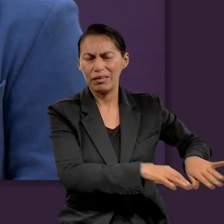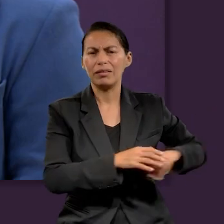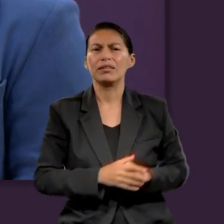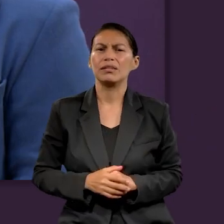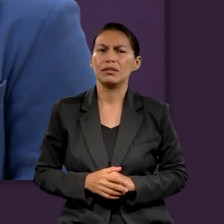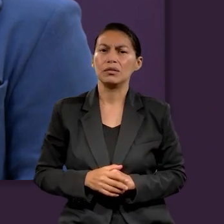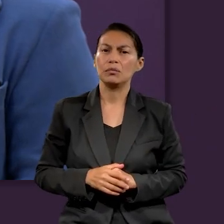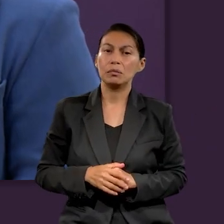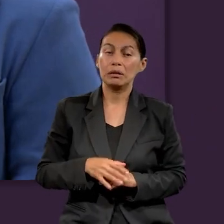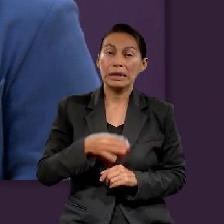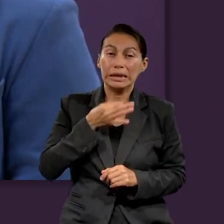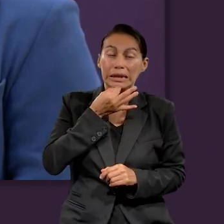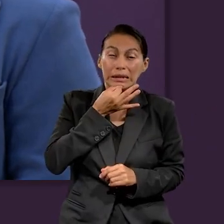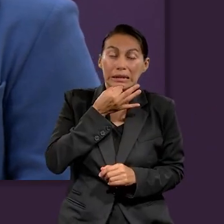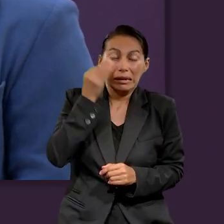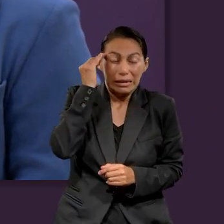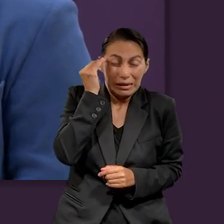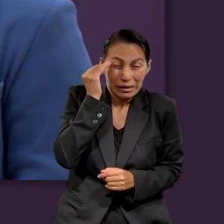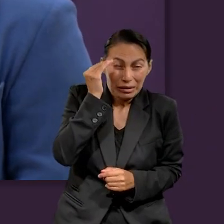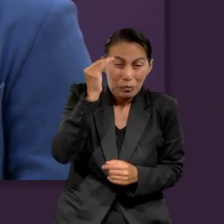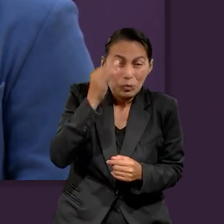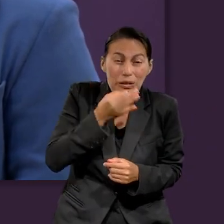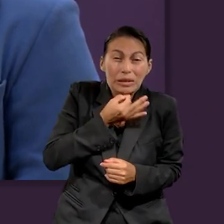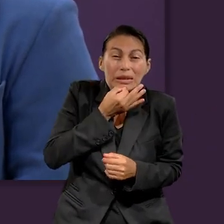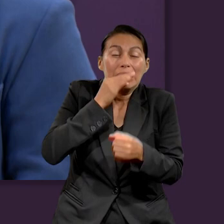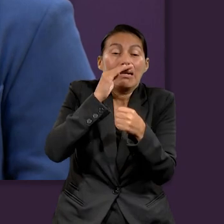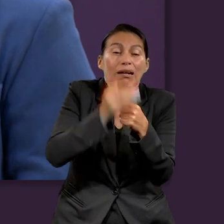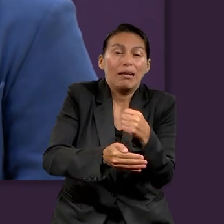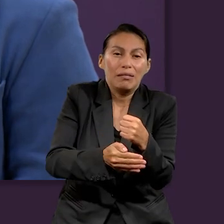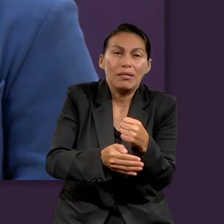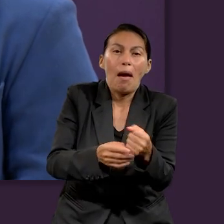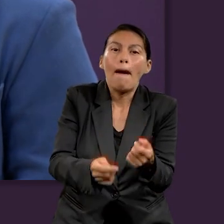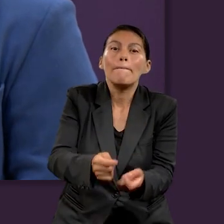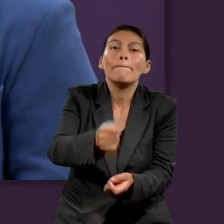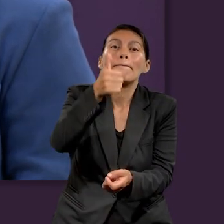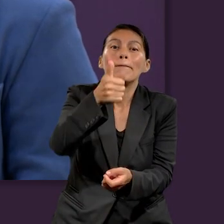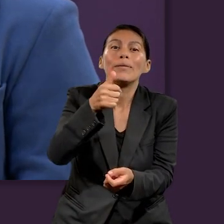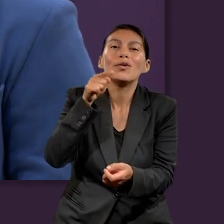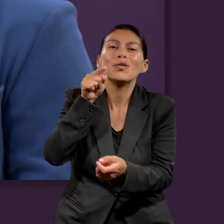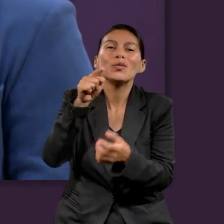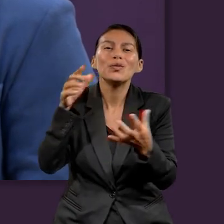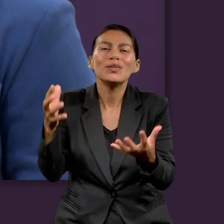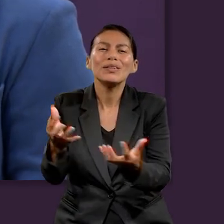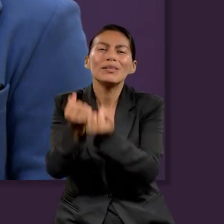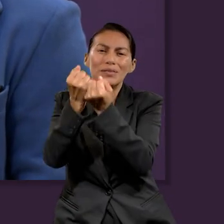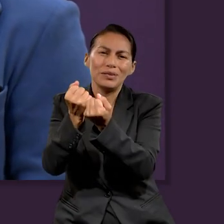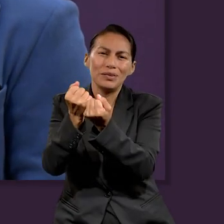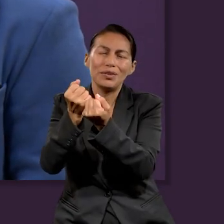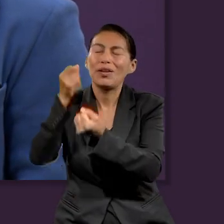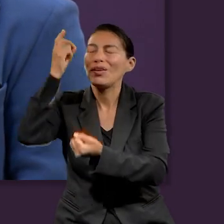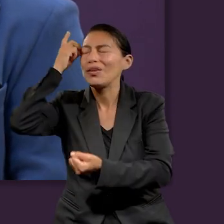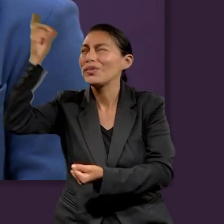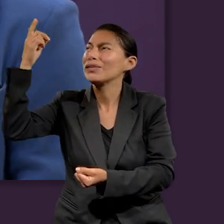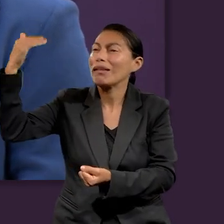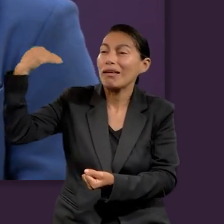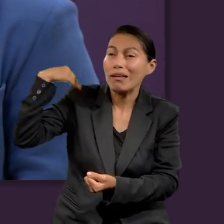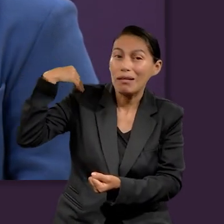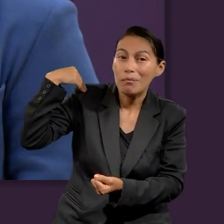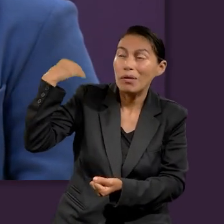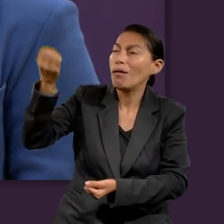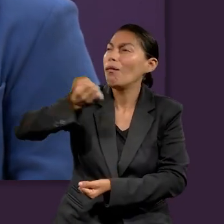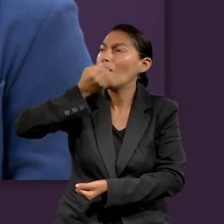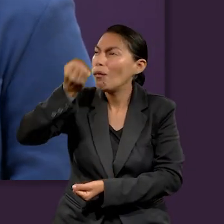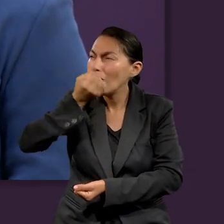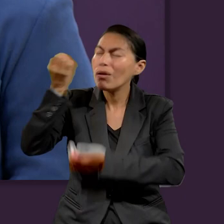Hay una gran tarea y una gran responsabilidad. Preocúpate, tu salvación es primera. O sea, me encanta, el Señor nos está